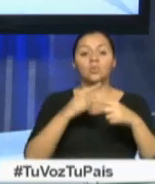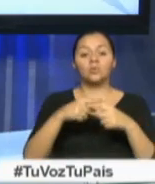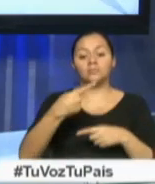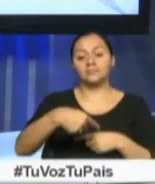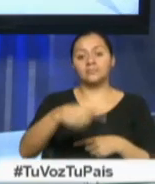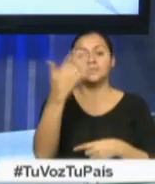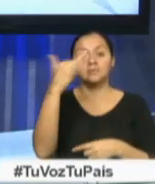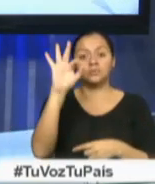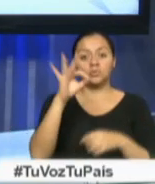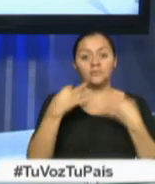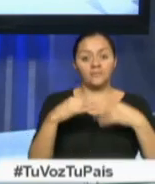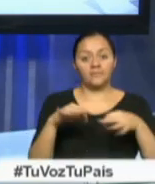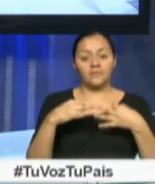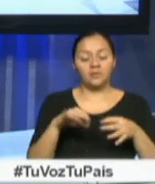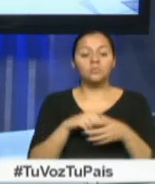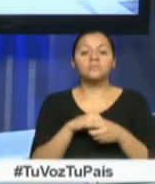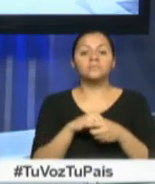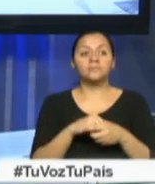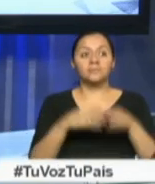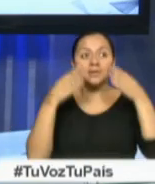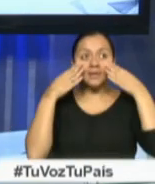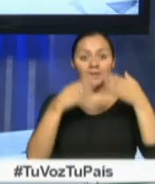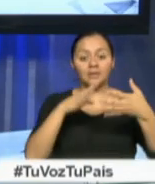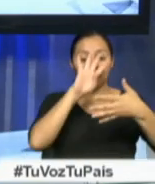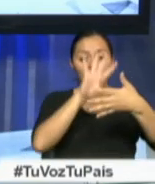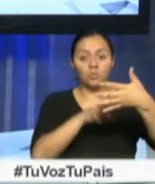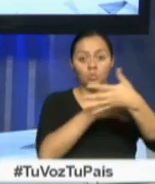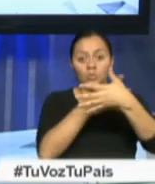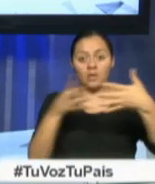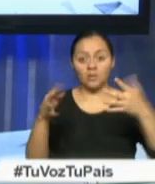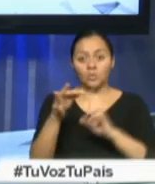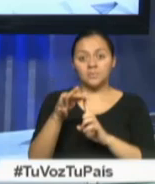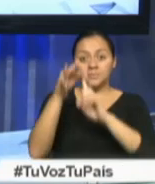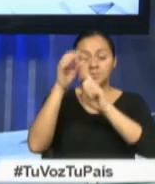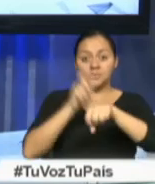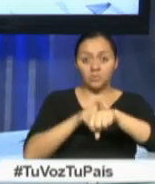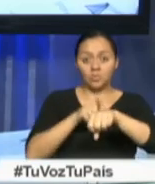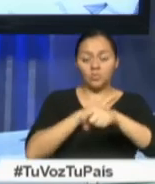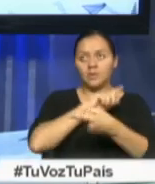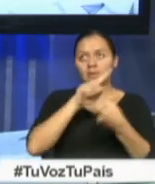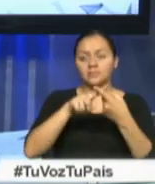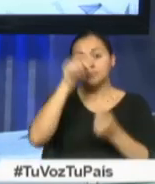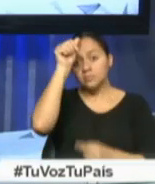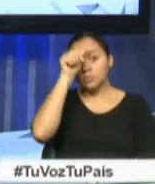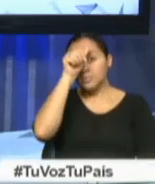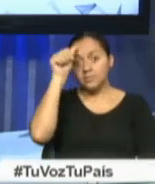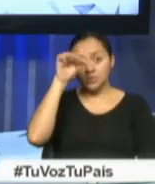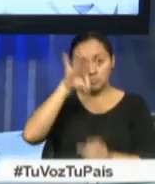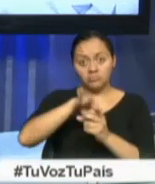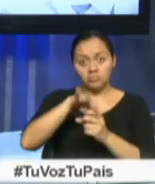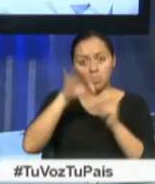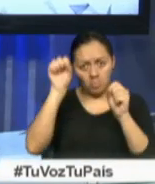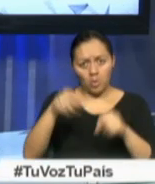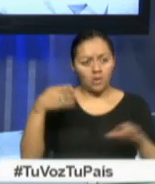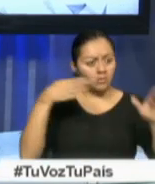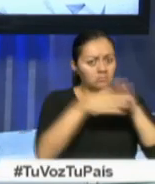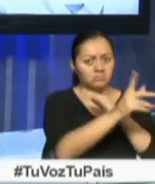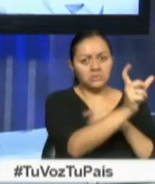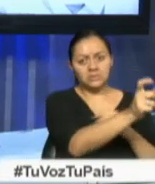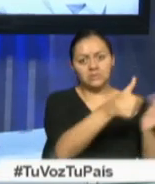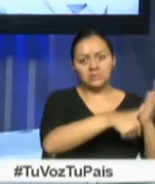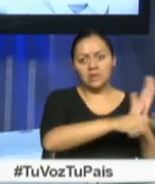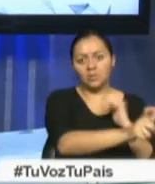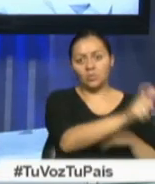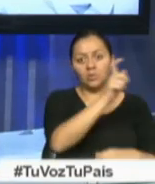el 19 de febrero. atención en horario especial se extenderá hasta el día de los comicios para este viernes